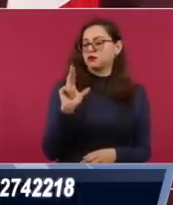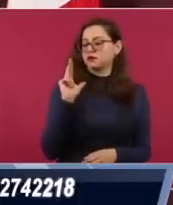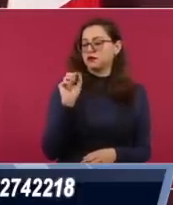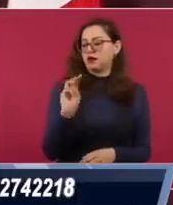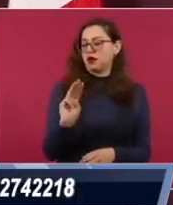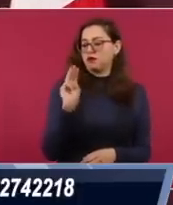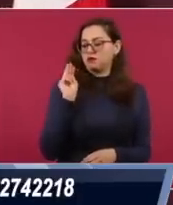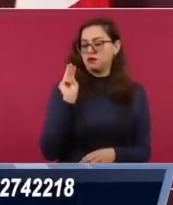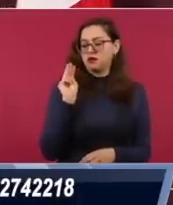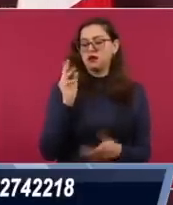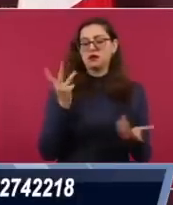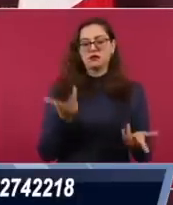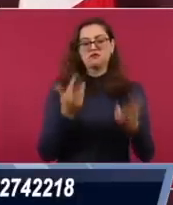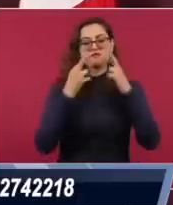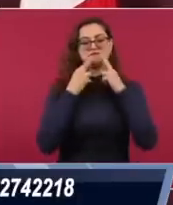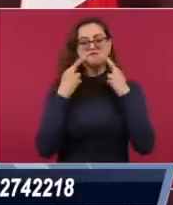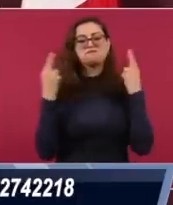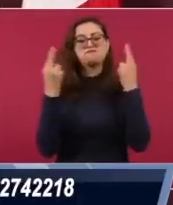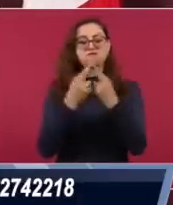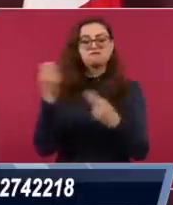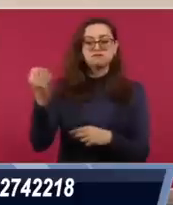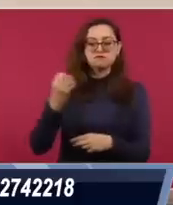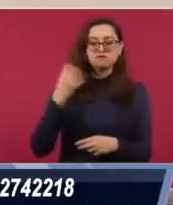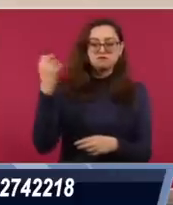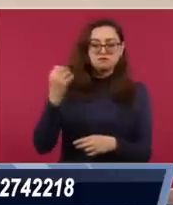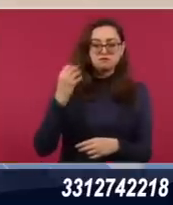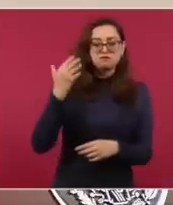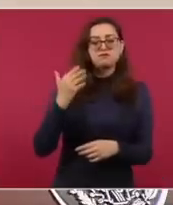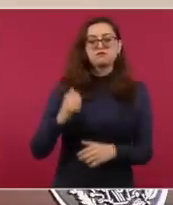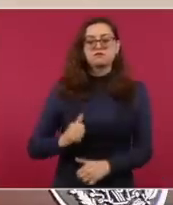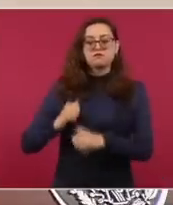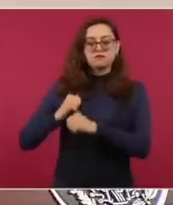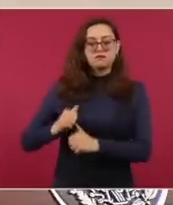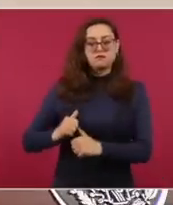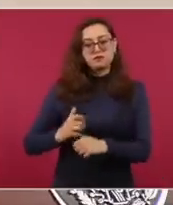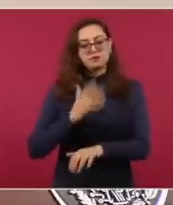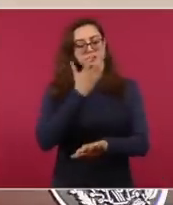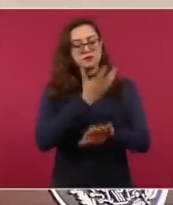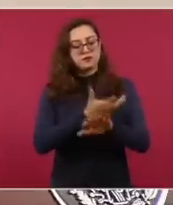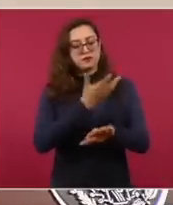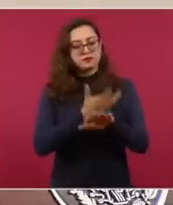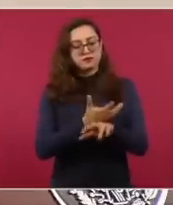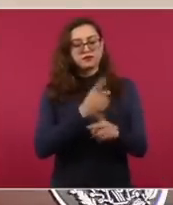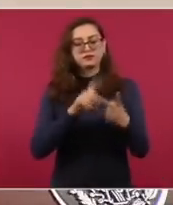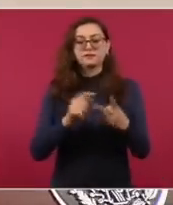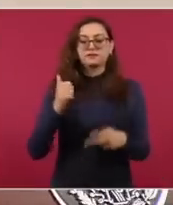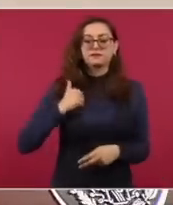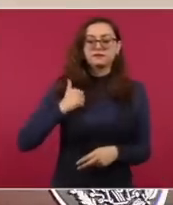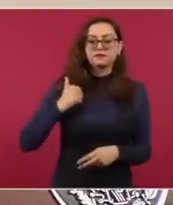gobernantes de Estados Unidos, de Canadá,